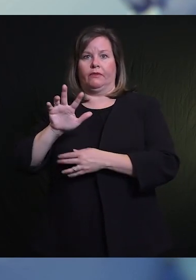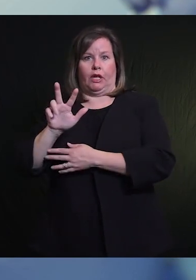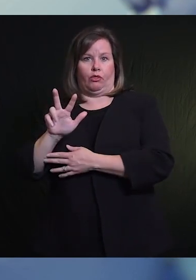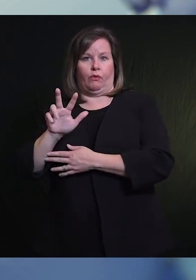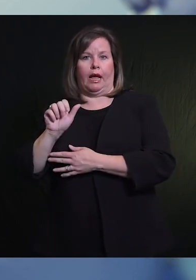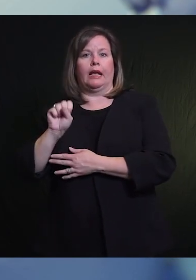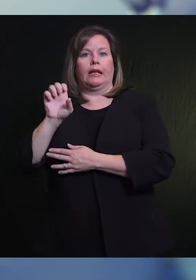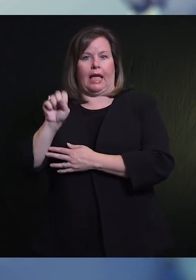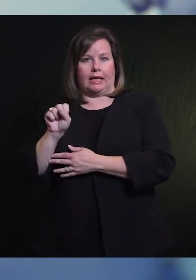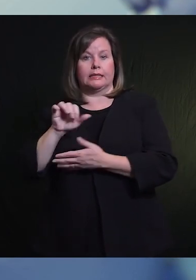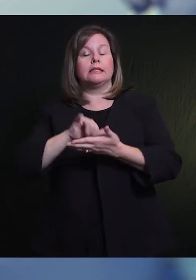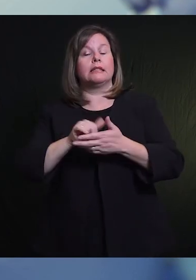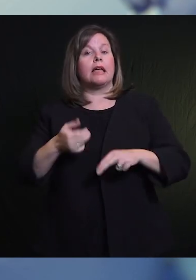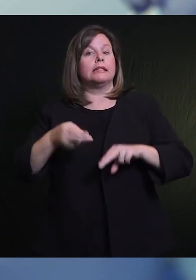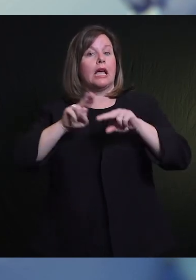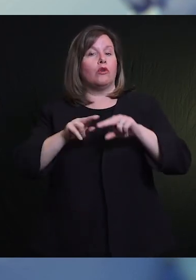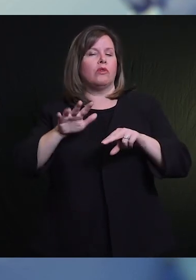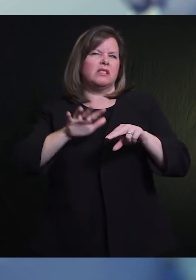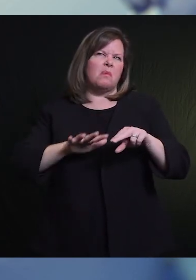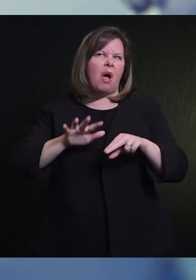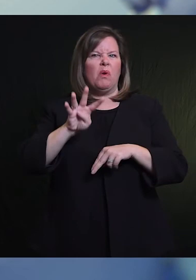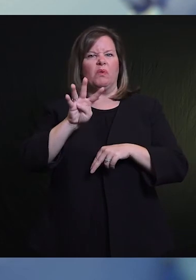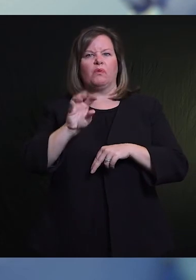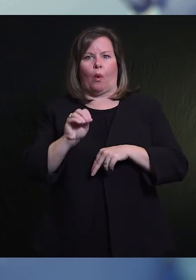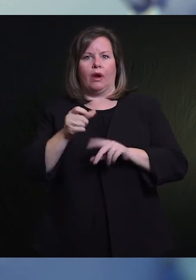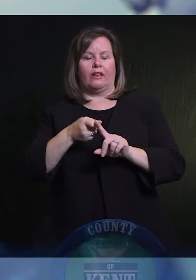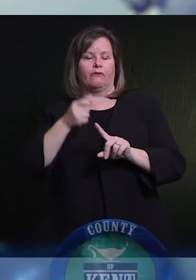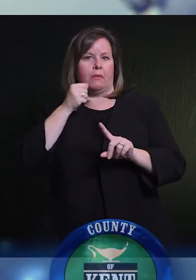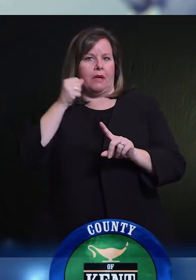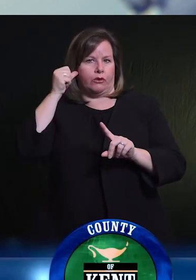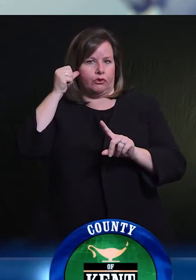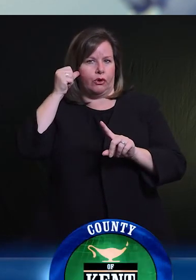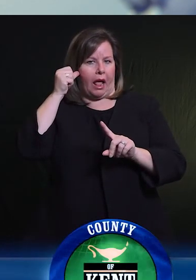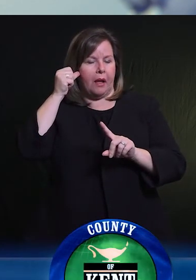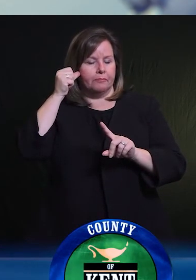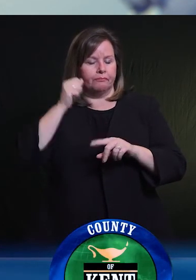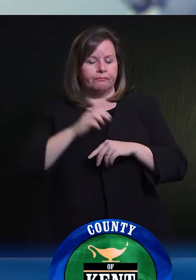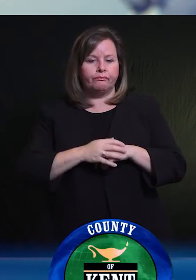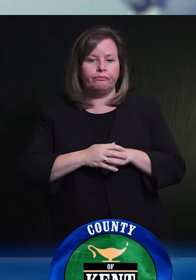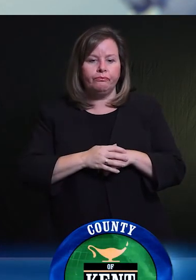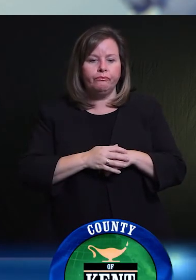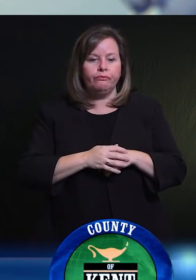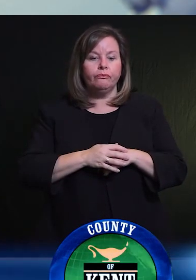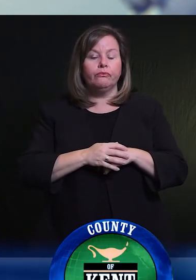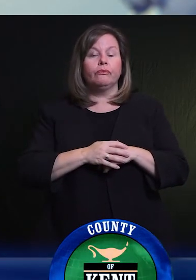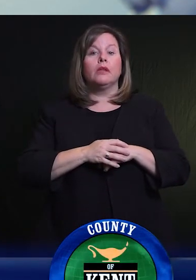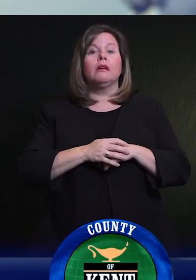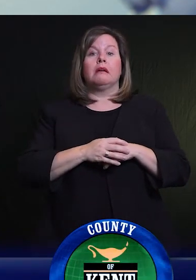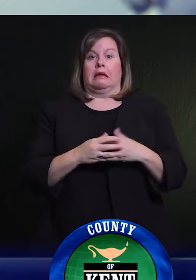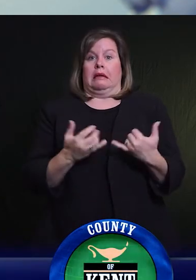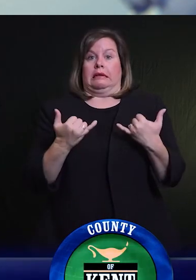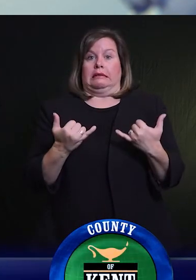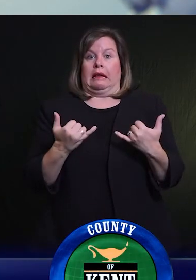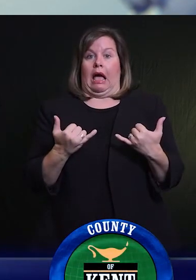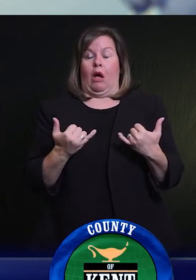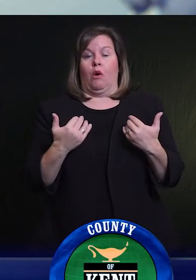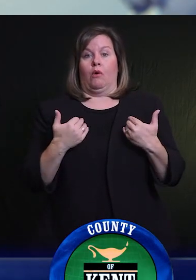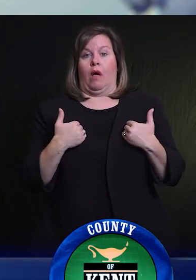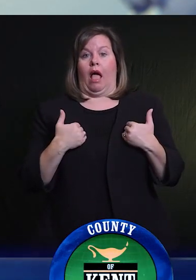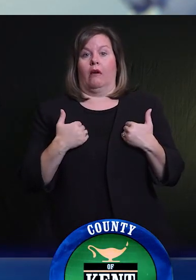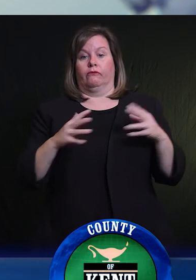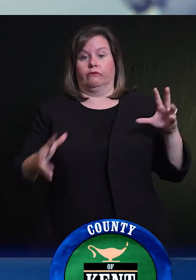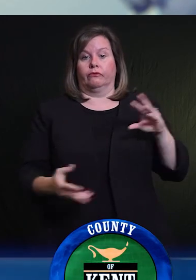de COVID-19. Eso es un aumento de unos 40 casos con respecto al número reportado ayer y ahora estamos en 95